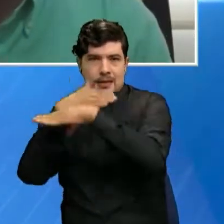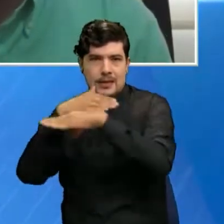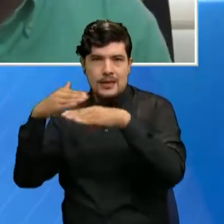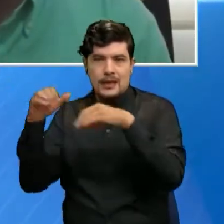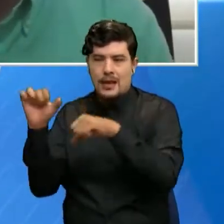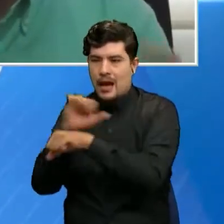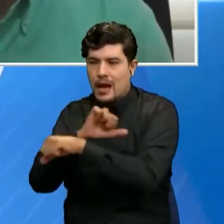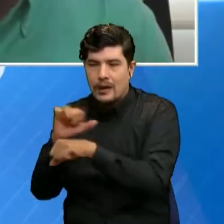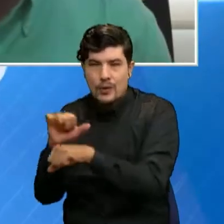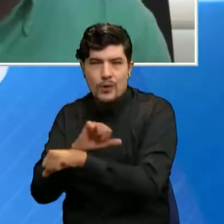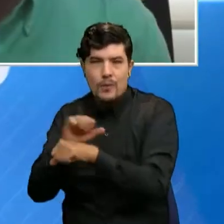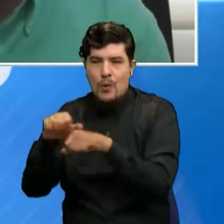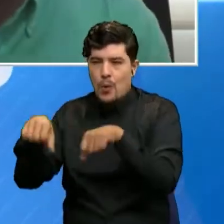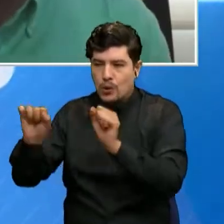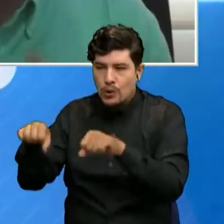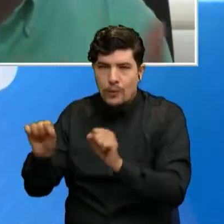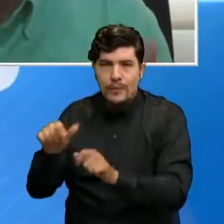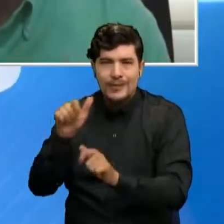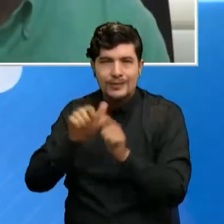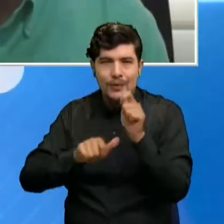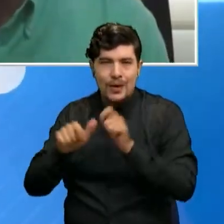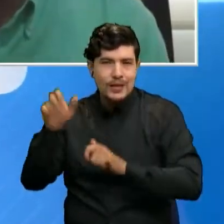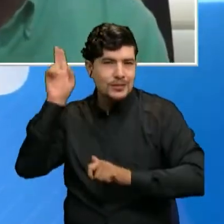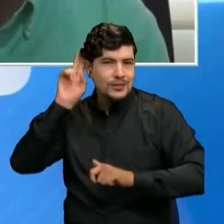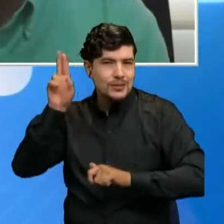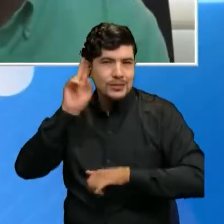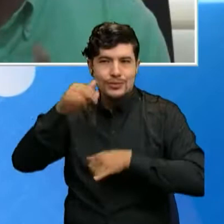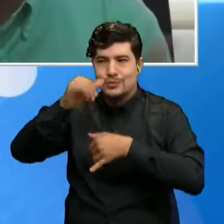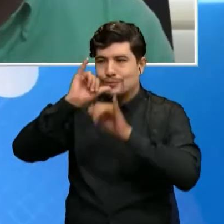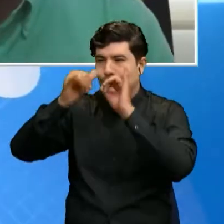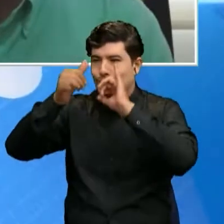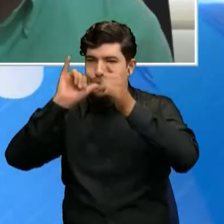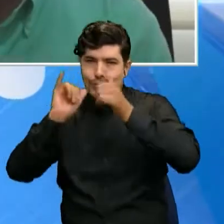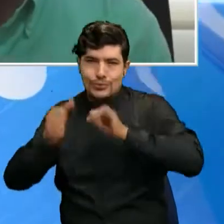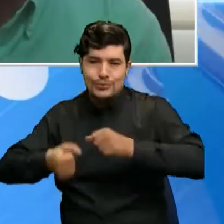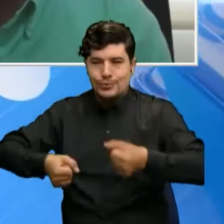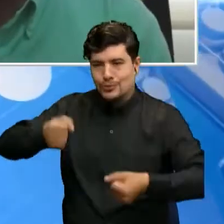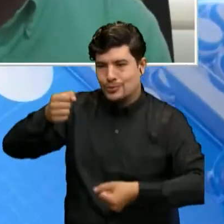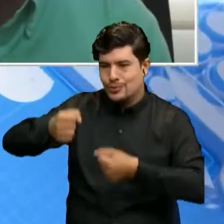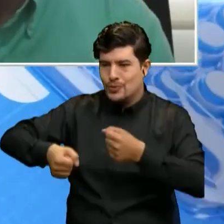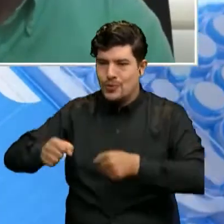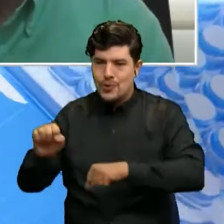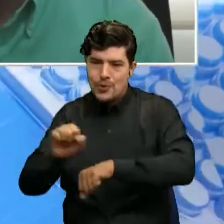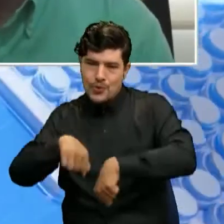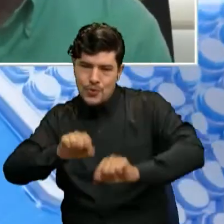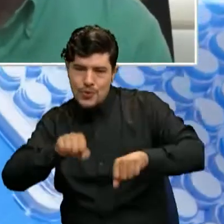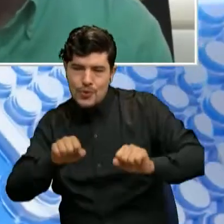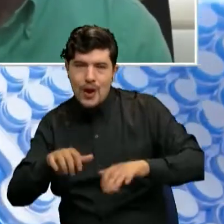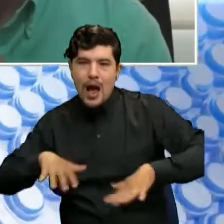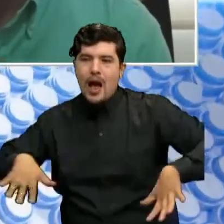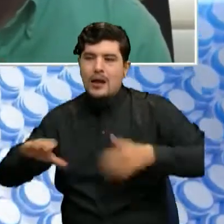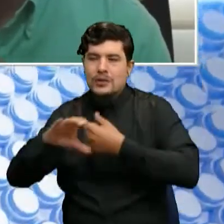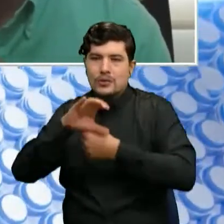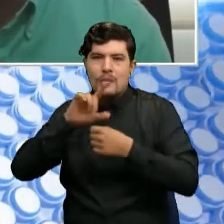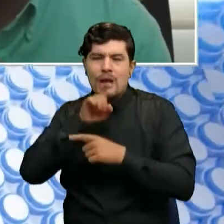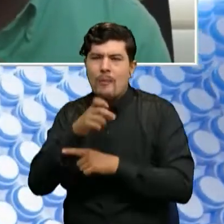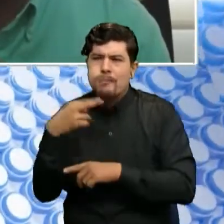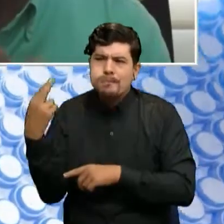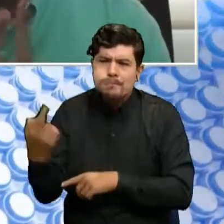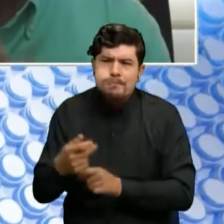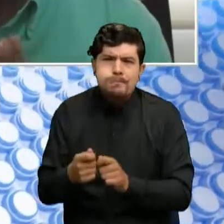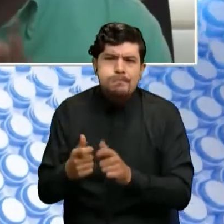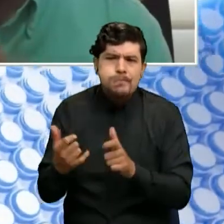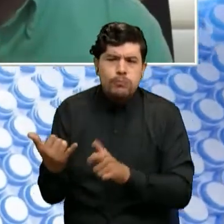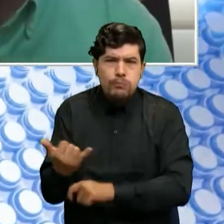alto consumo de alcohol y conductores embriagados conduciendo en el área metropolitana. Pues eso es otra bomba de tiempo que tenemos en el área metropolitana